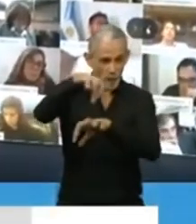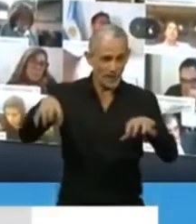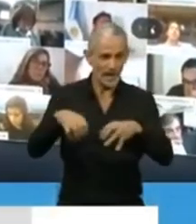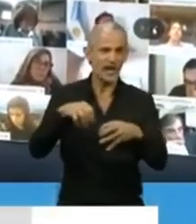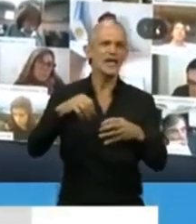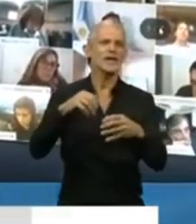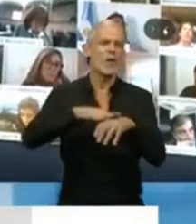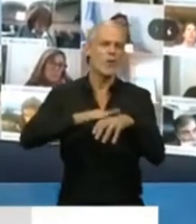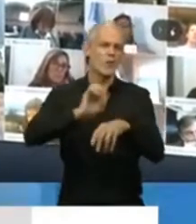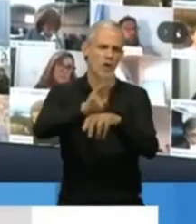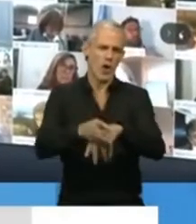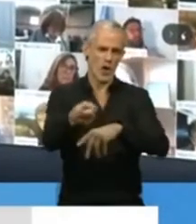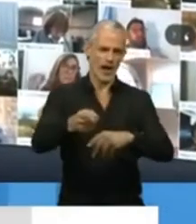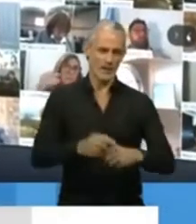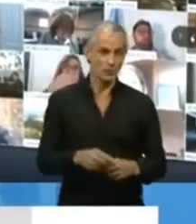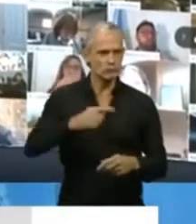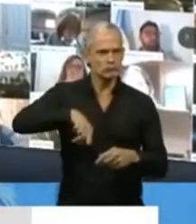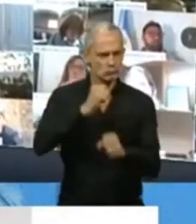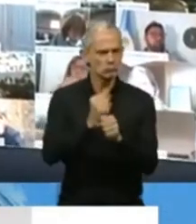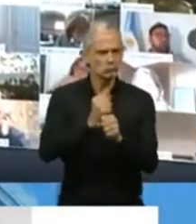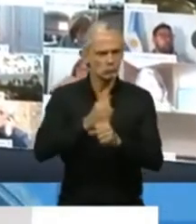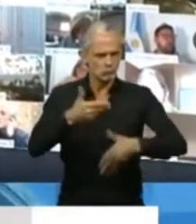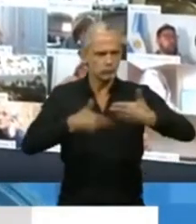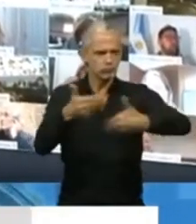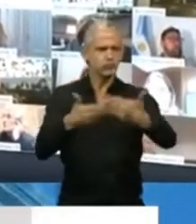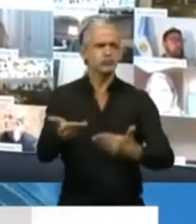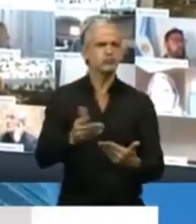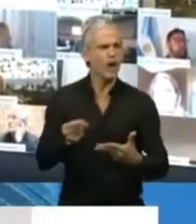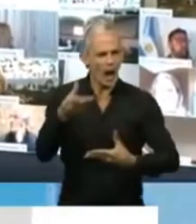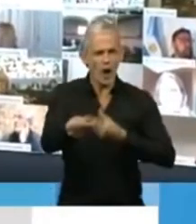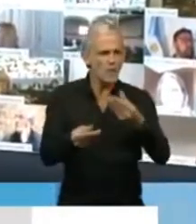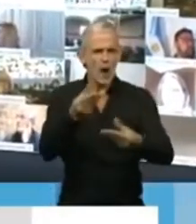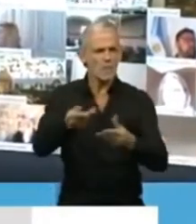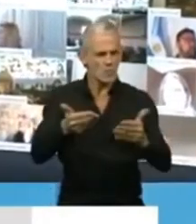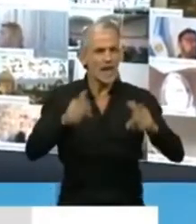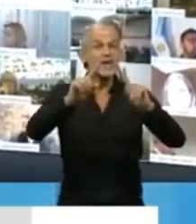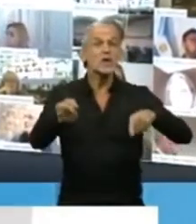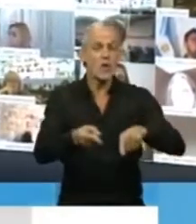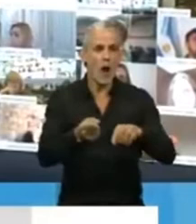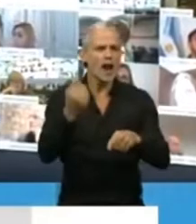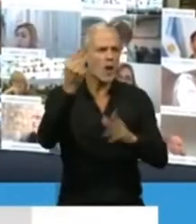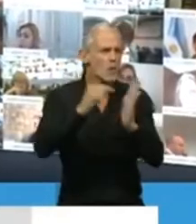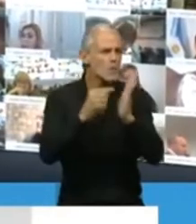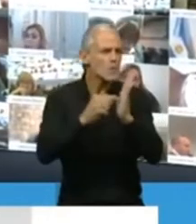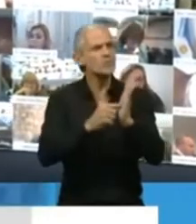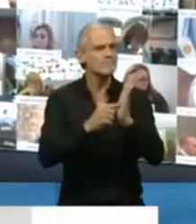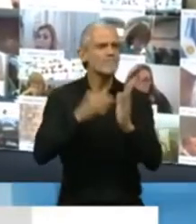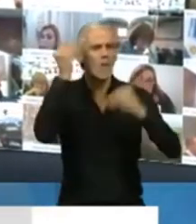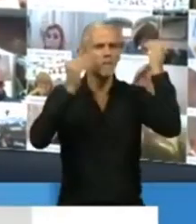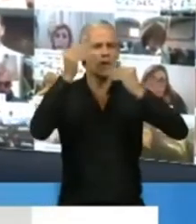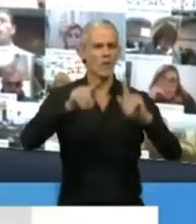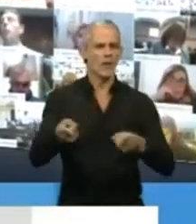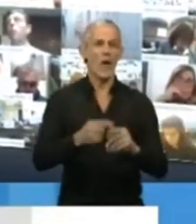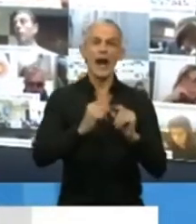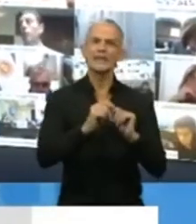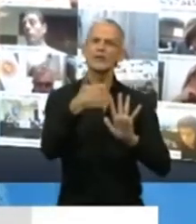coronavirus, el cual hemos trabajado y realizado aportes. Sin perjuicio de ello, hay un punto que todavía nos preocupa, que es el